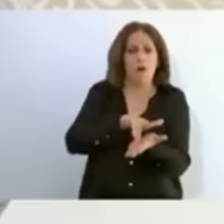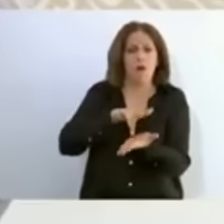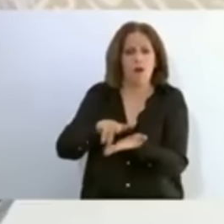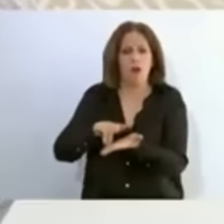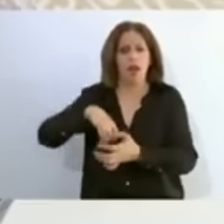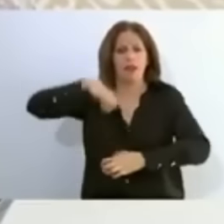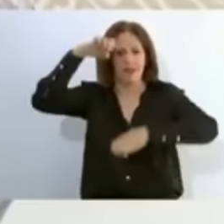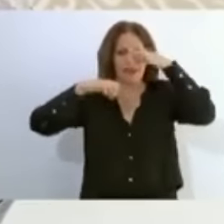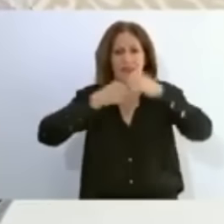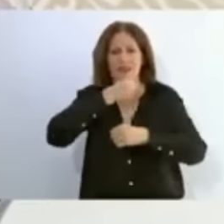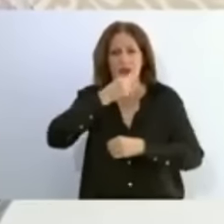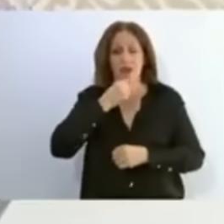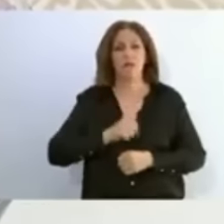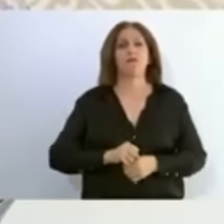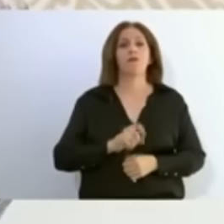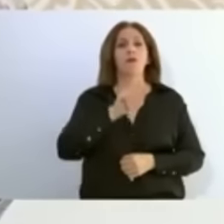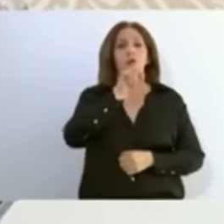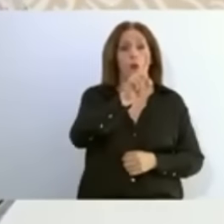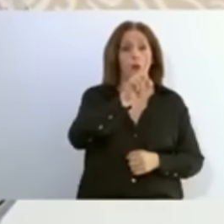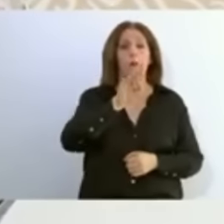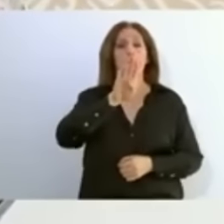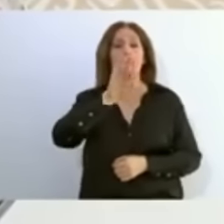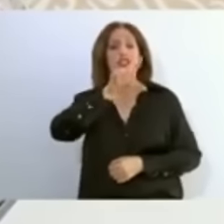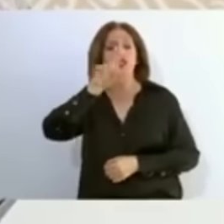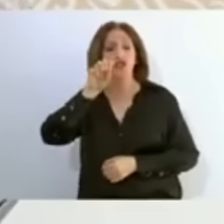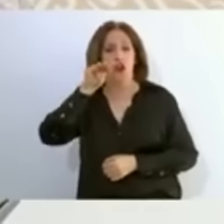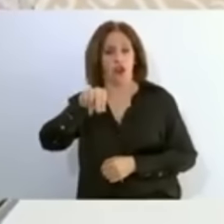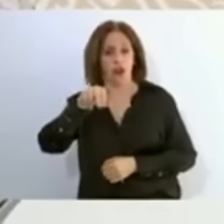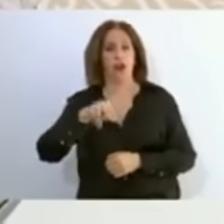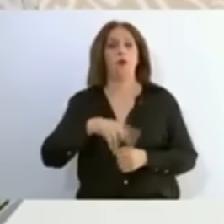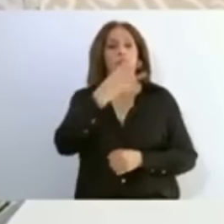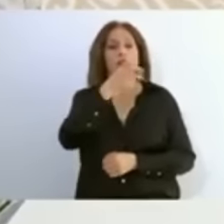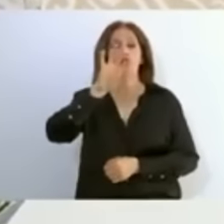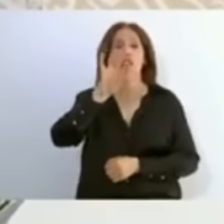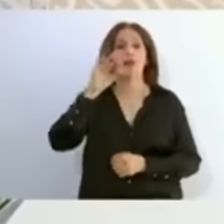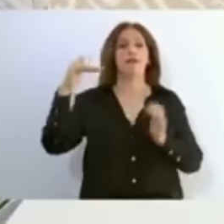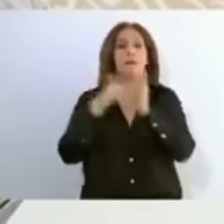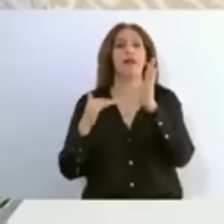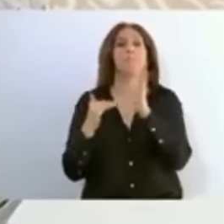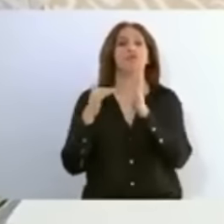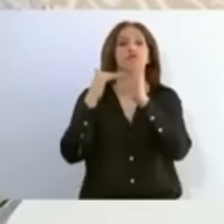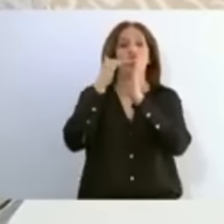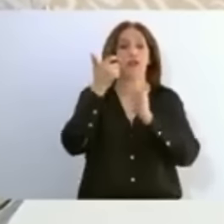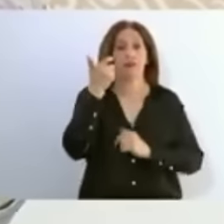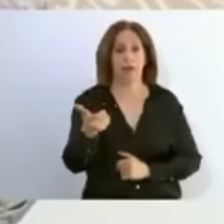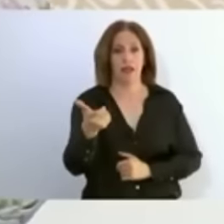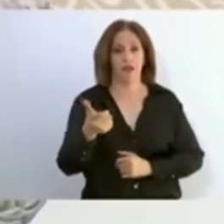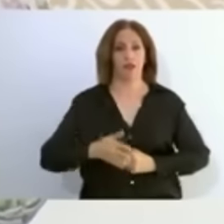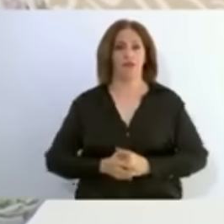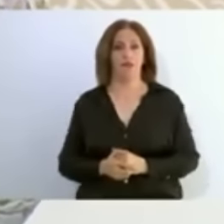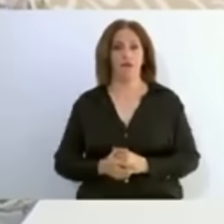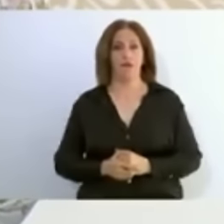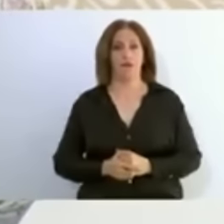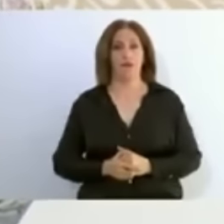mayores un billón cuatrocientos cuarenta mil millones de pesos y eso ha